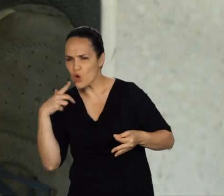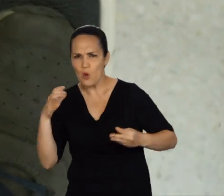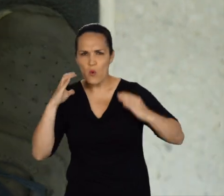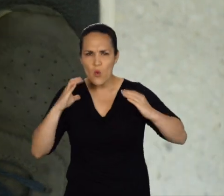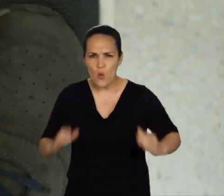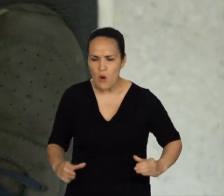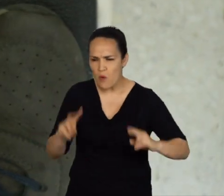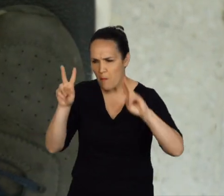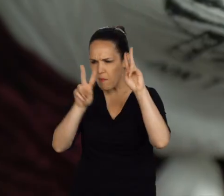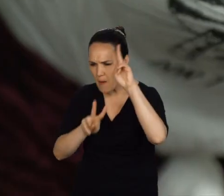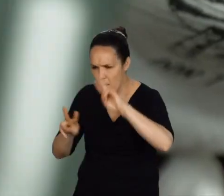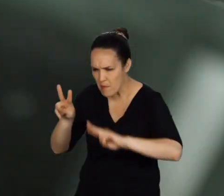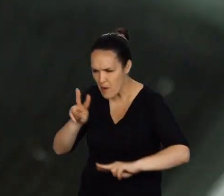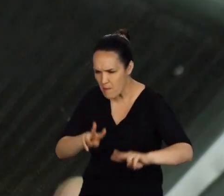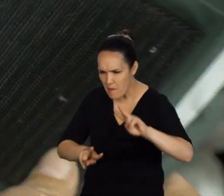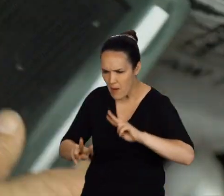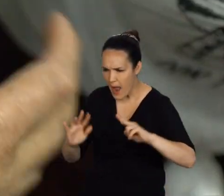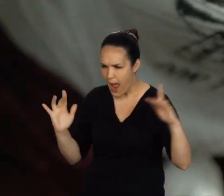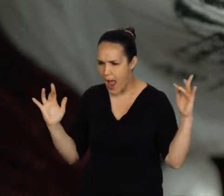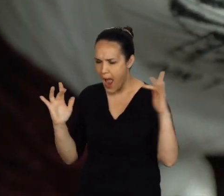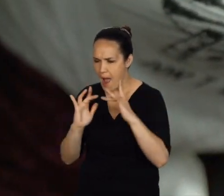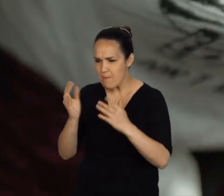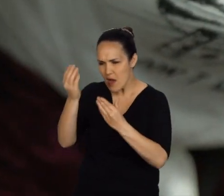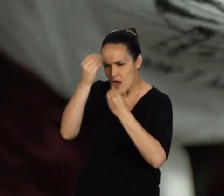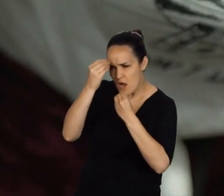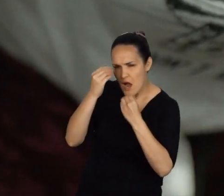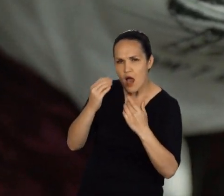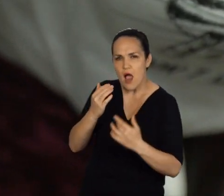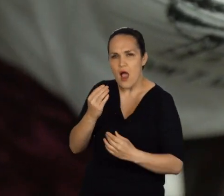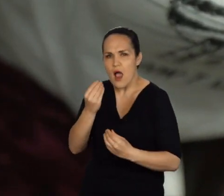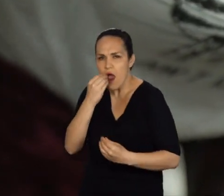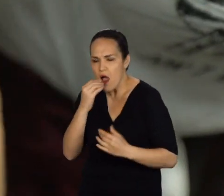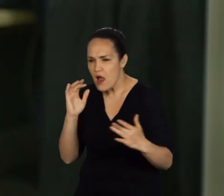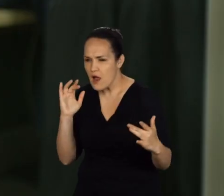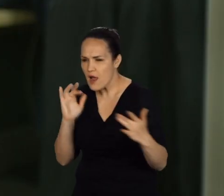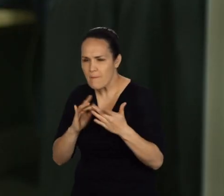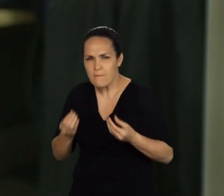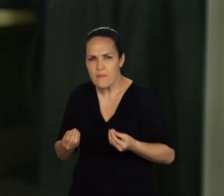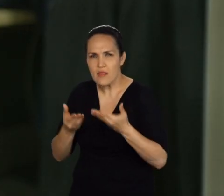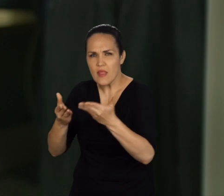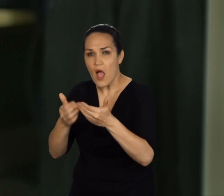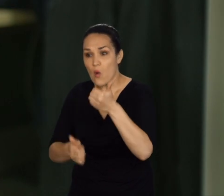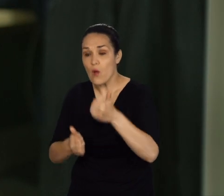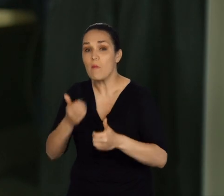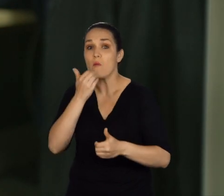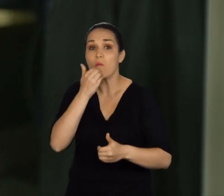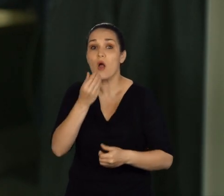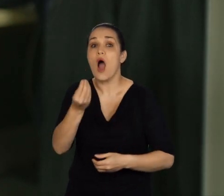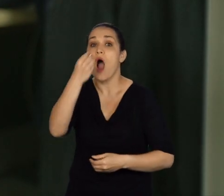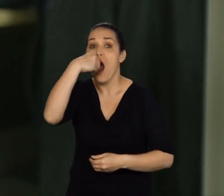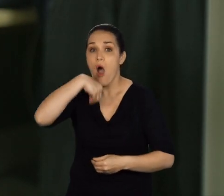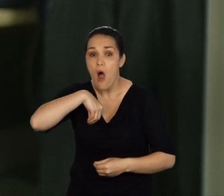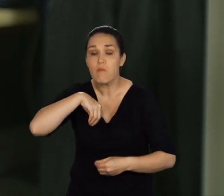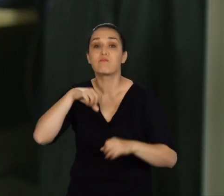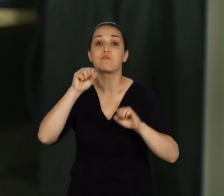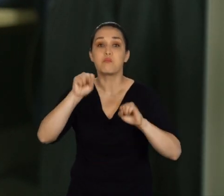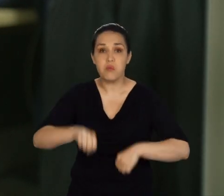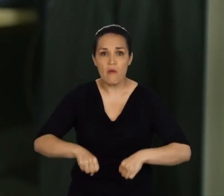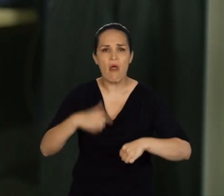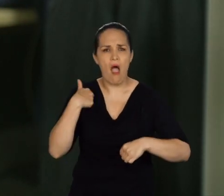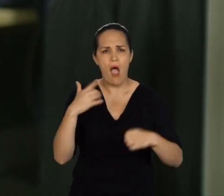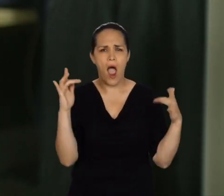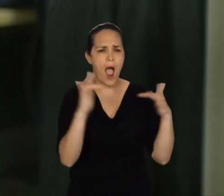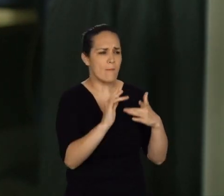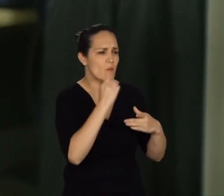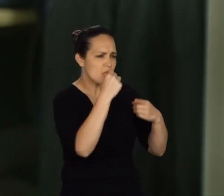nutricional, un examen físico-nutricional y se determina el tipo de intervención nutricional. Cuando el paciente puede ingerir vía oral, se